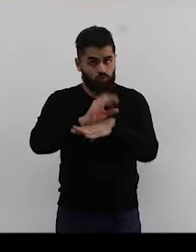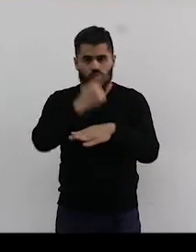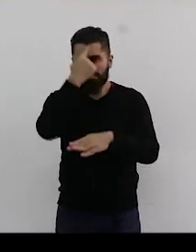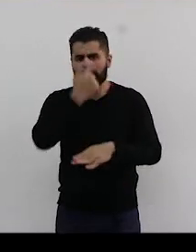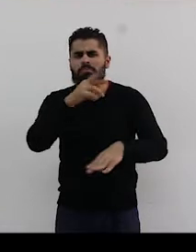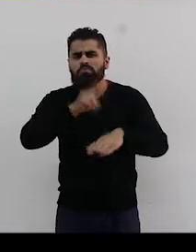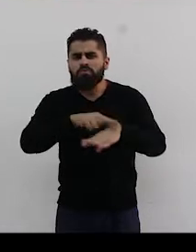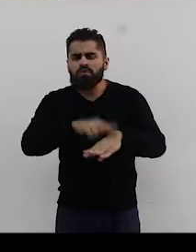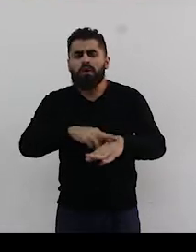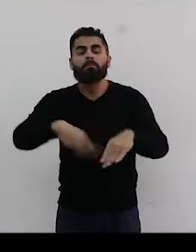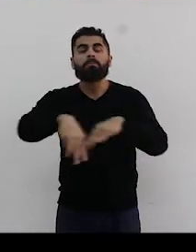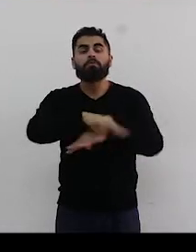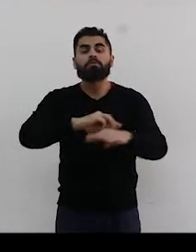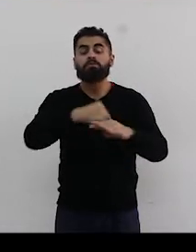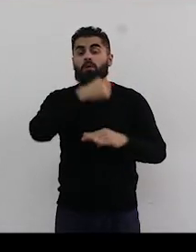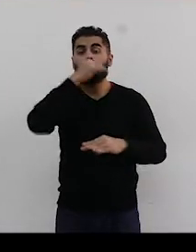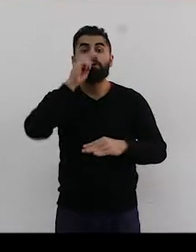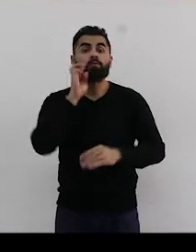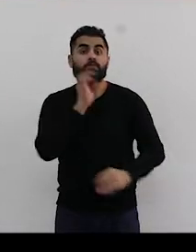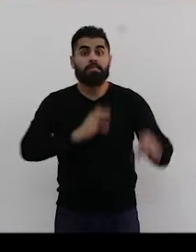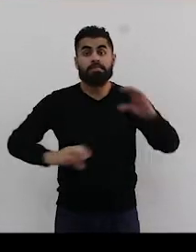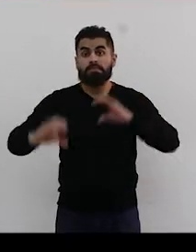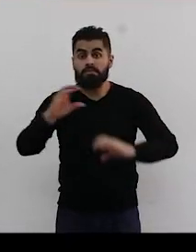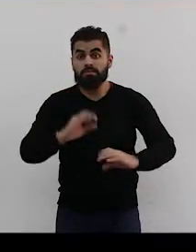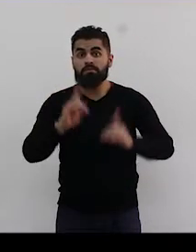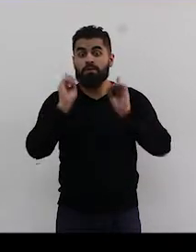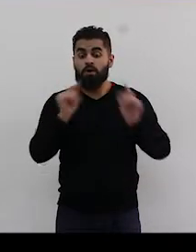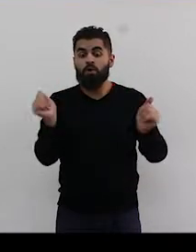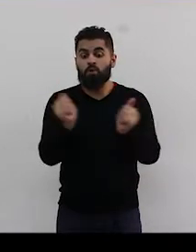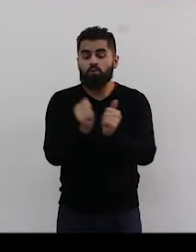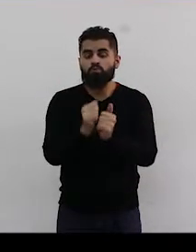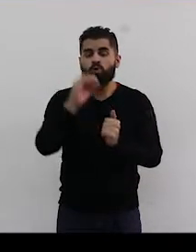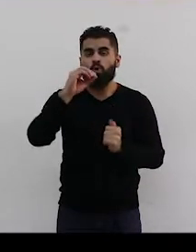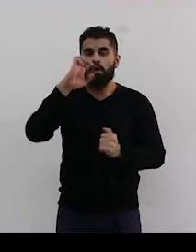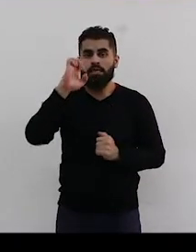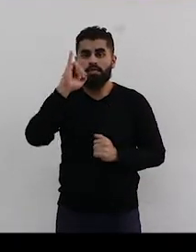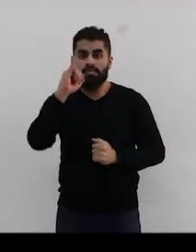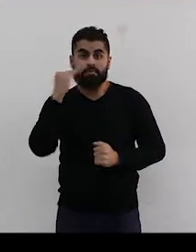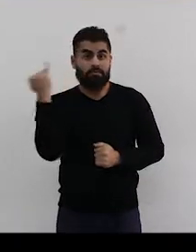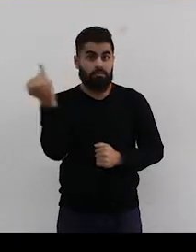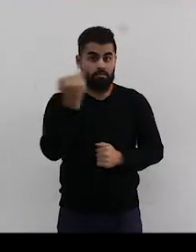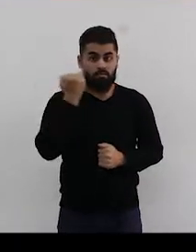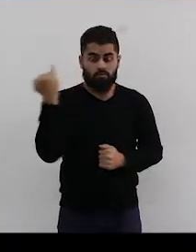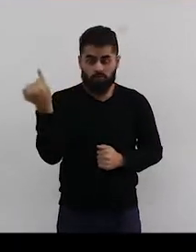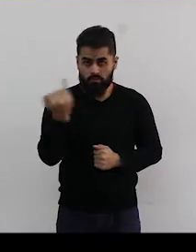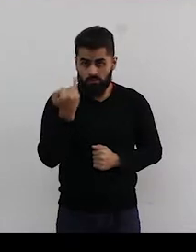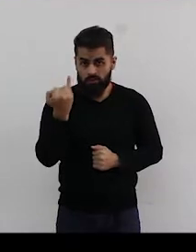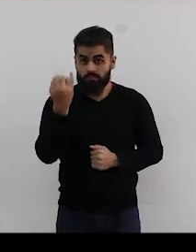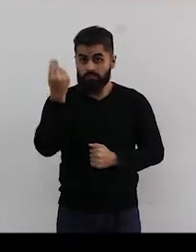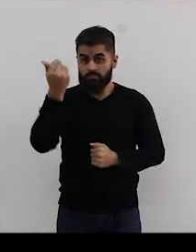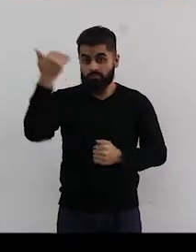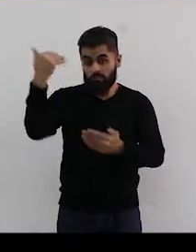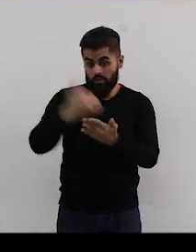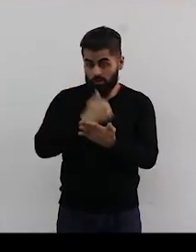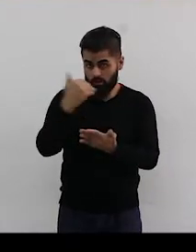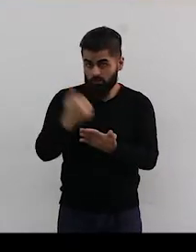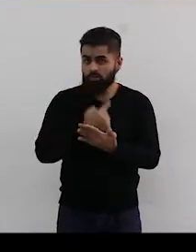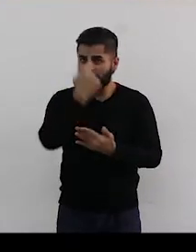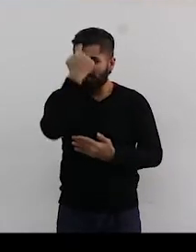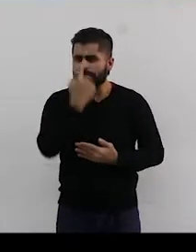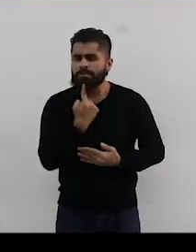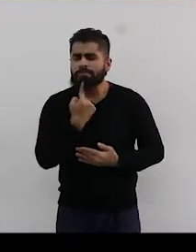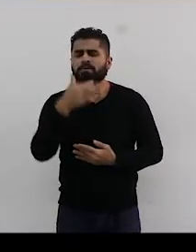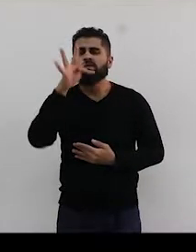formación es implementado por el Ministerio de Educación y Ciencias y la Organización de Estados Iberoamericanos OEI y